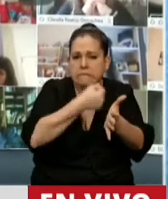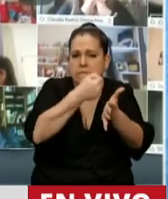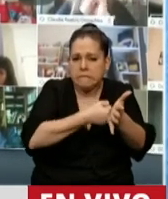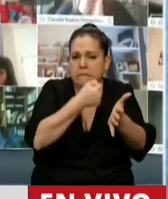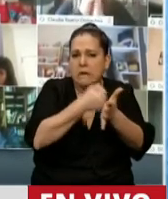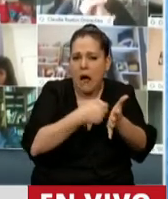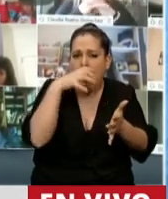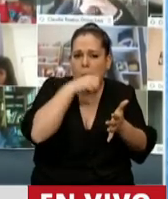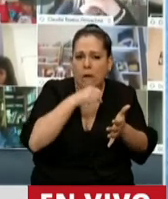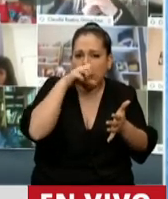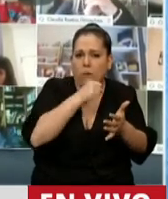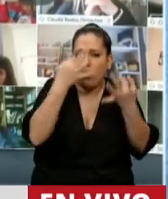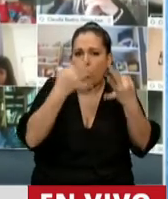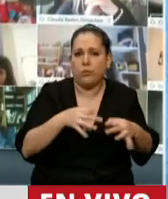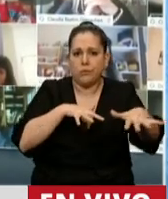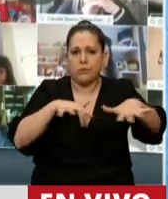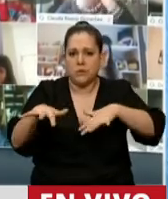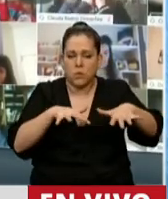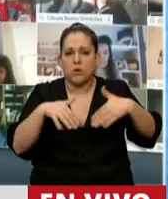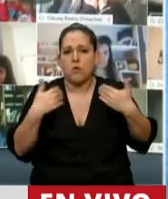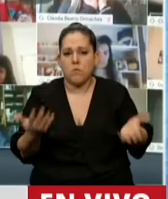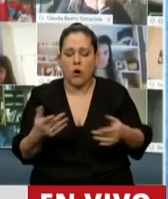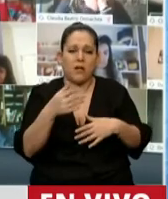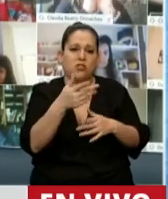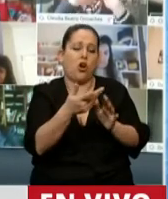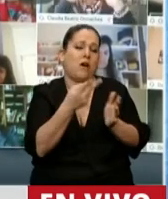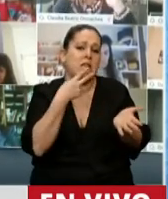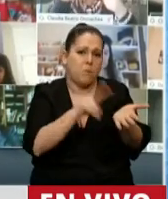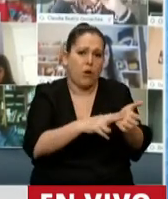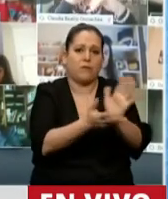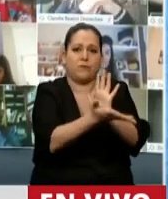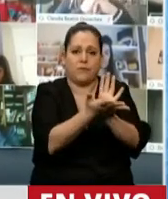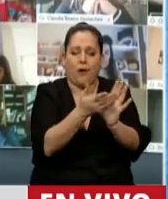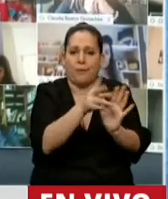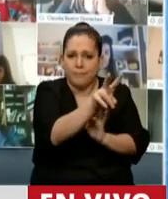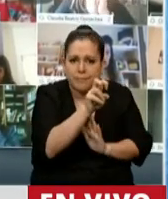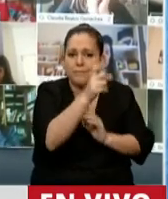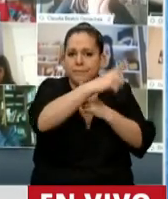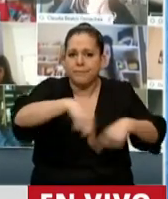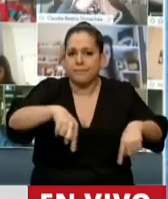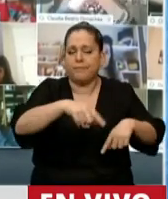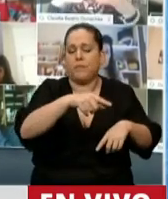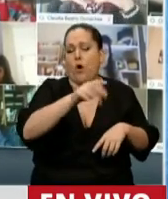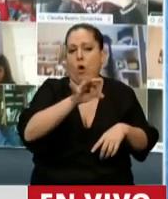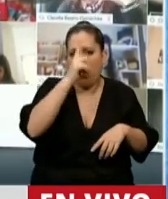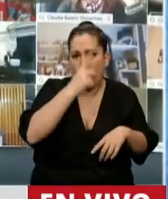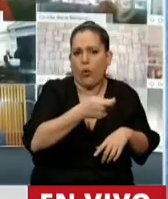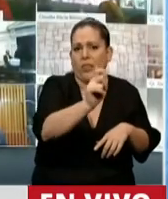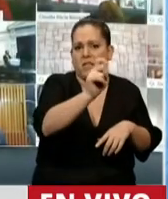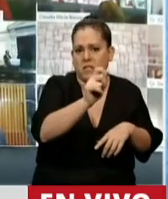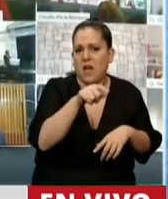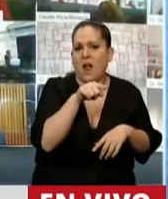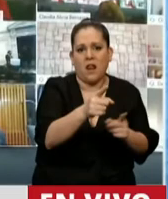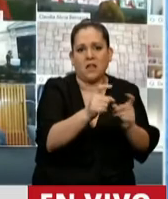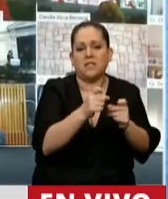coyuntura, por lo que la suspensión temporal de dichas retenciones e inhabilitaciones del mandamiento judicial es menester para la